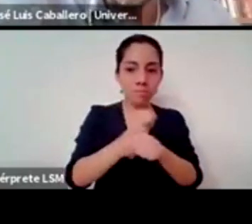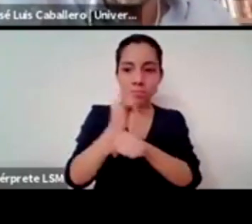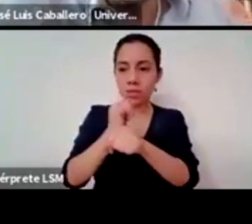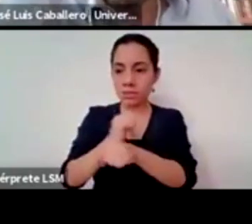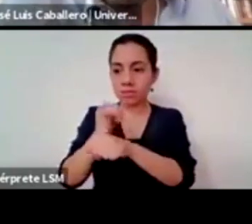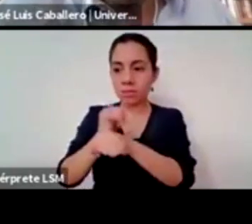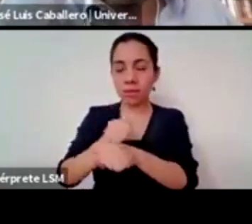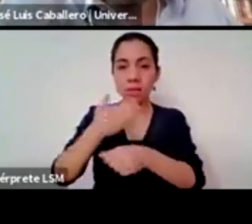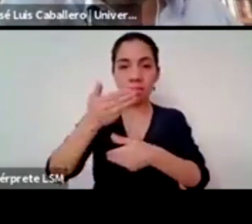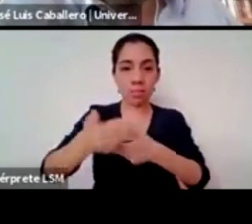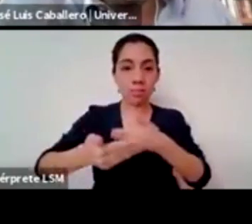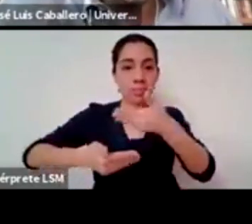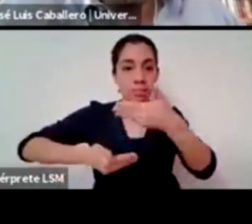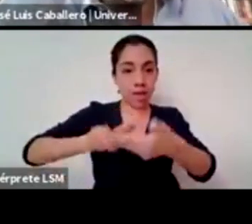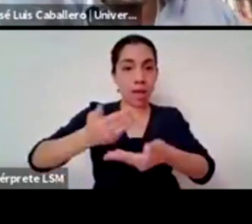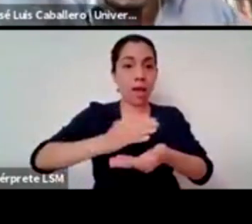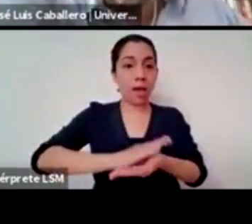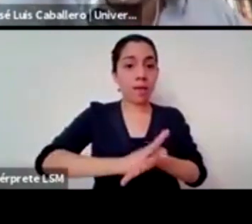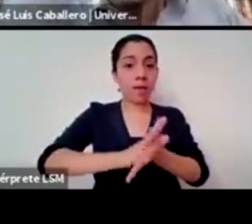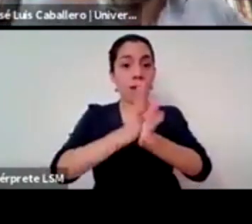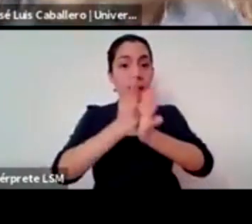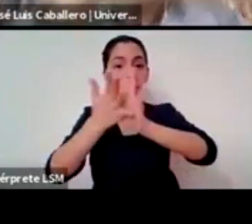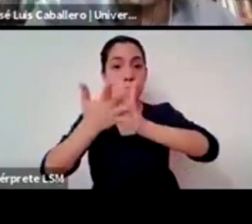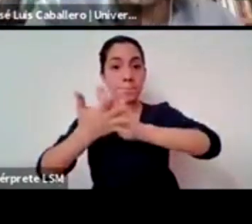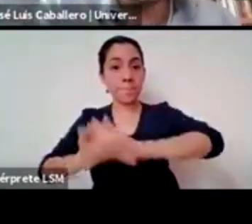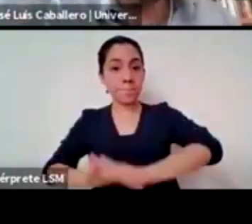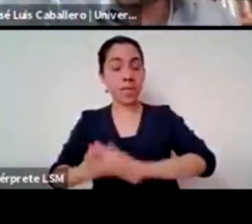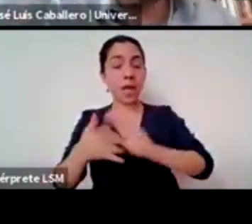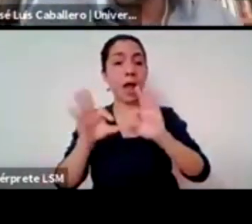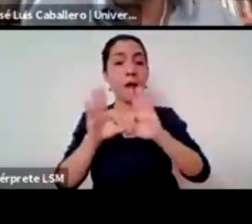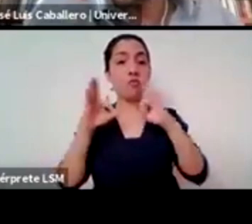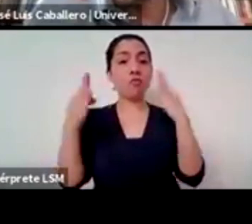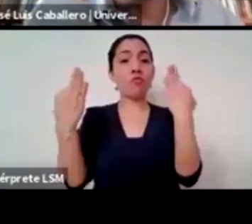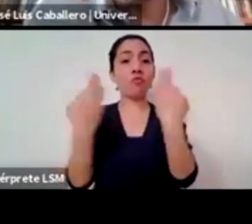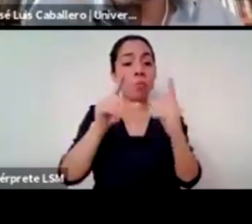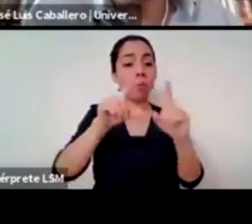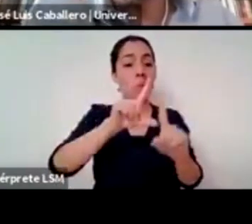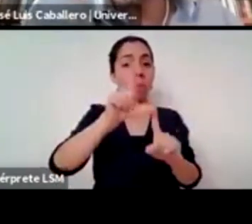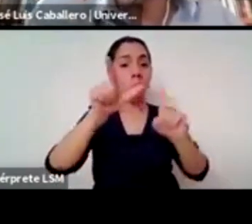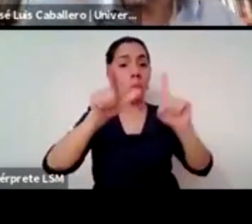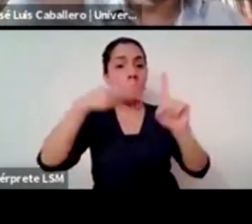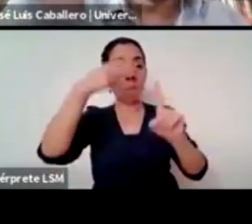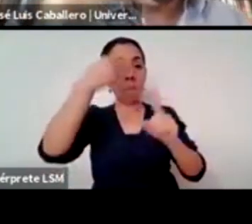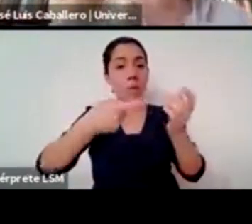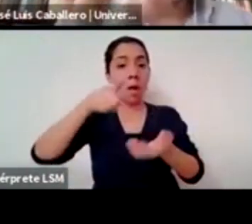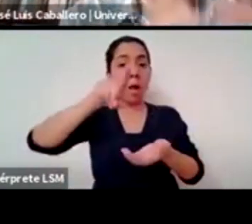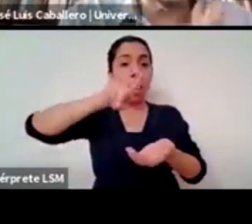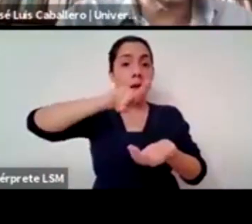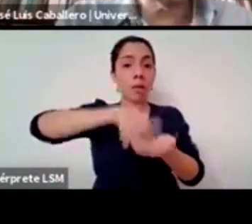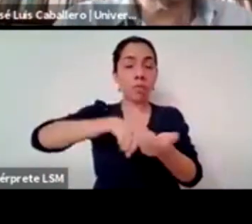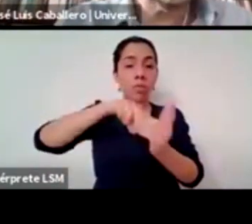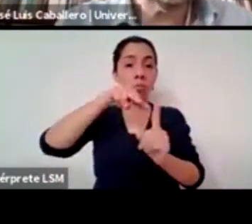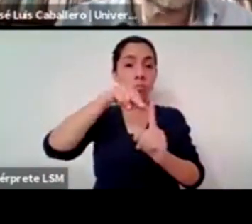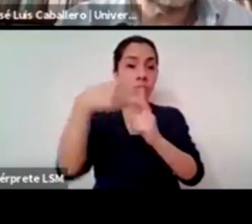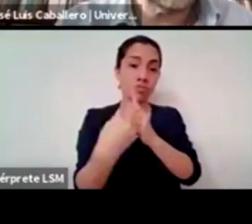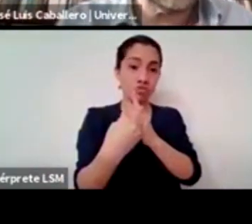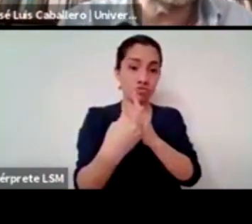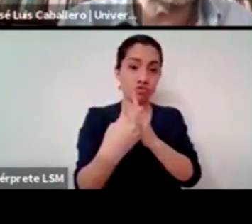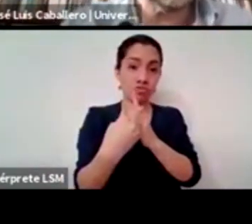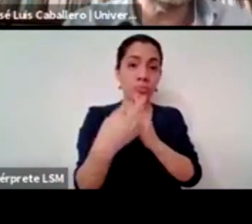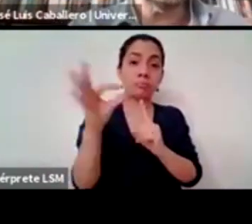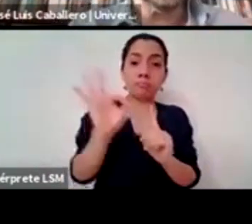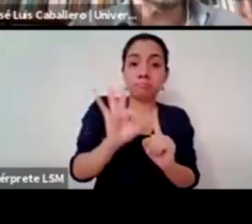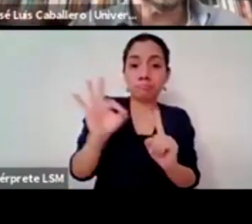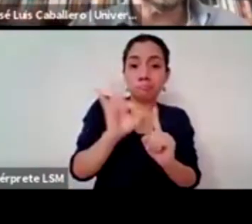cambiar pues este modelo de país o de sociedad en general en el que nos encontramos profesor Tamayo Juan José una